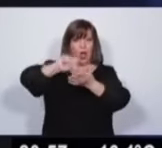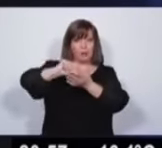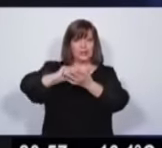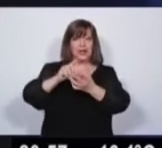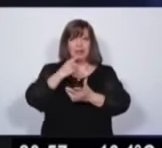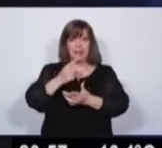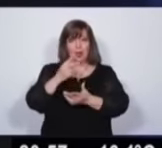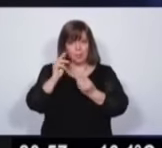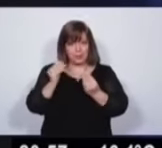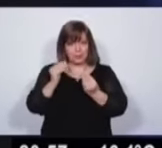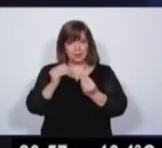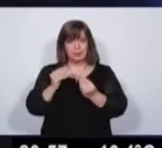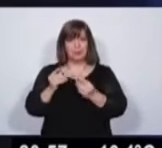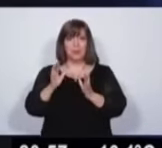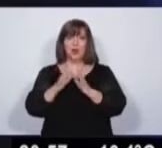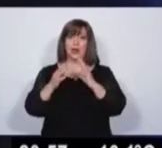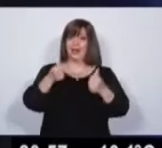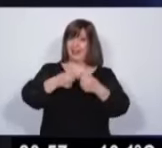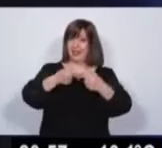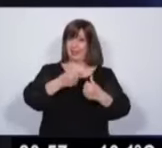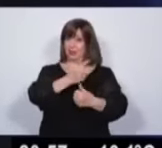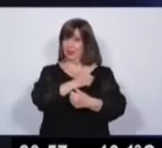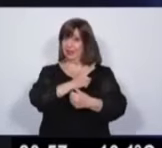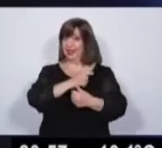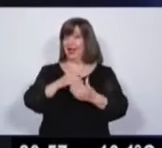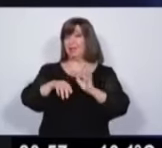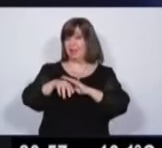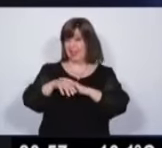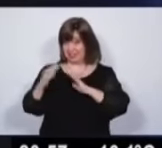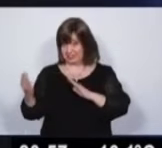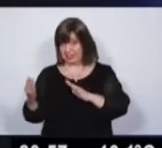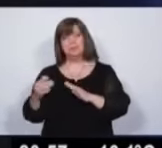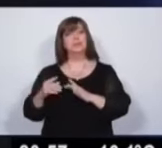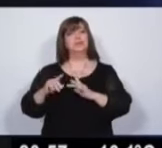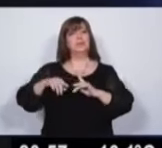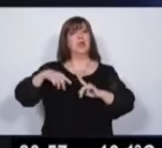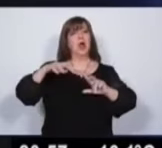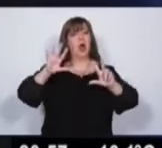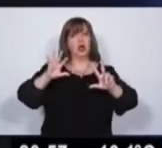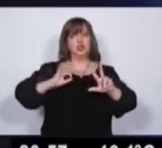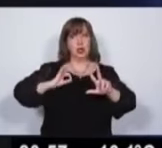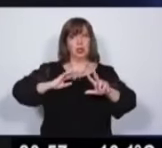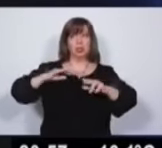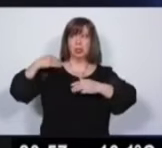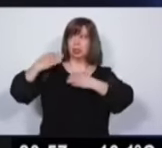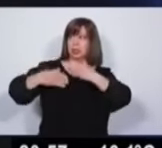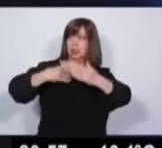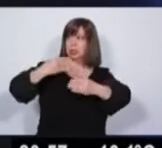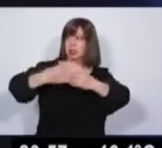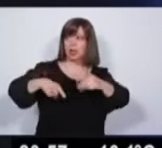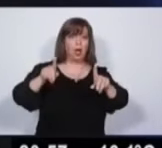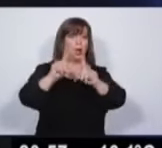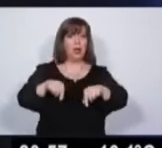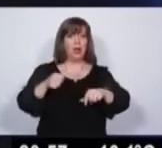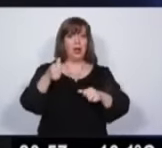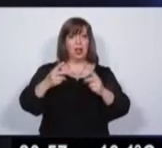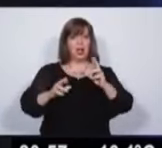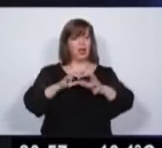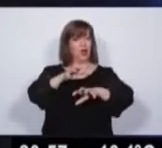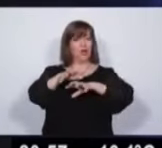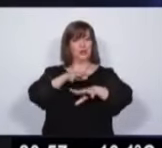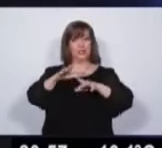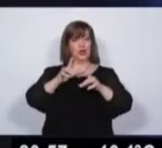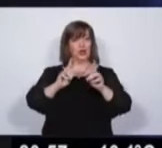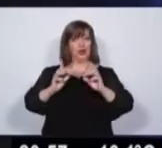en el hospital central. Ocho años después, los ascensores siguen sin funcionar. Imagínense una sala de